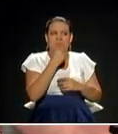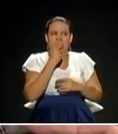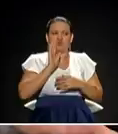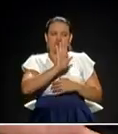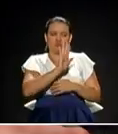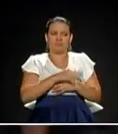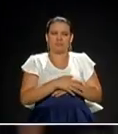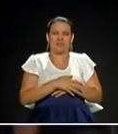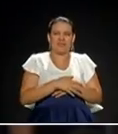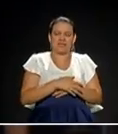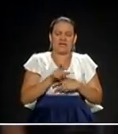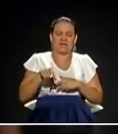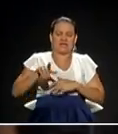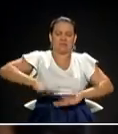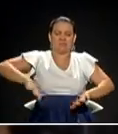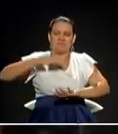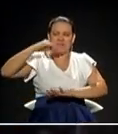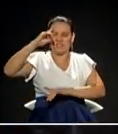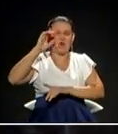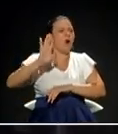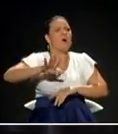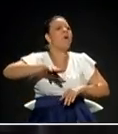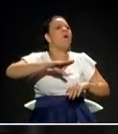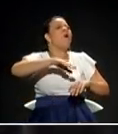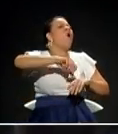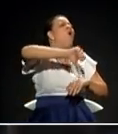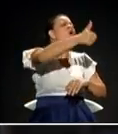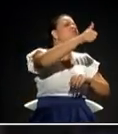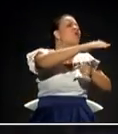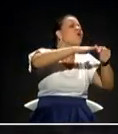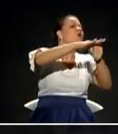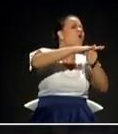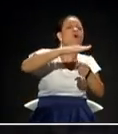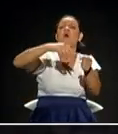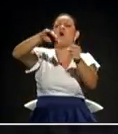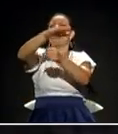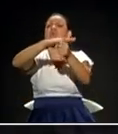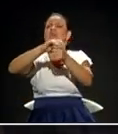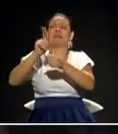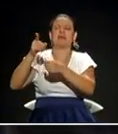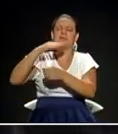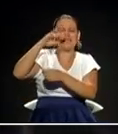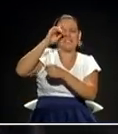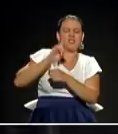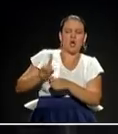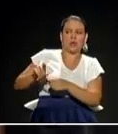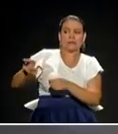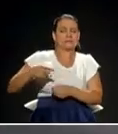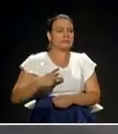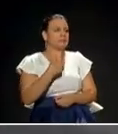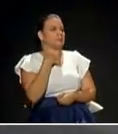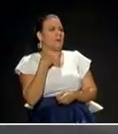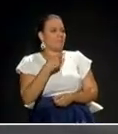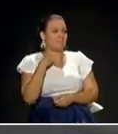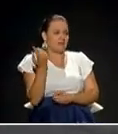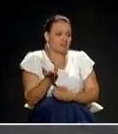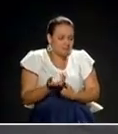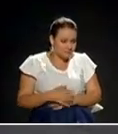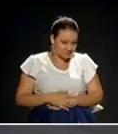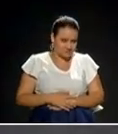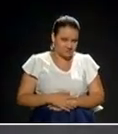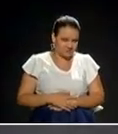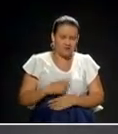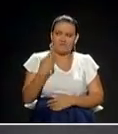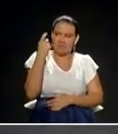para otros lugares, ir a invertir en vivienda en otros lugares, y Medellín sigue perdiéndose el liderazgo en vivienda, permitiendo, entre otras cosas, que no